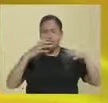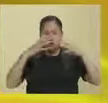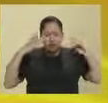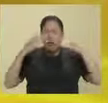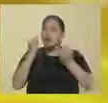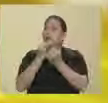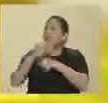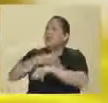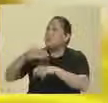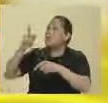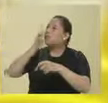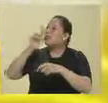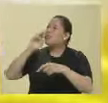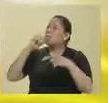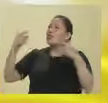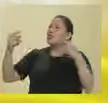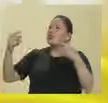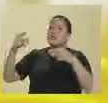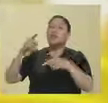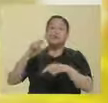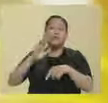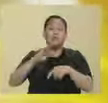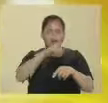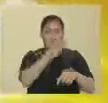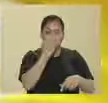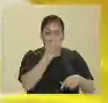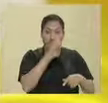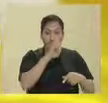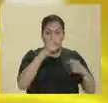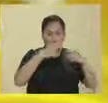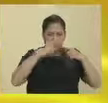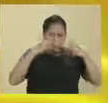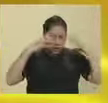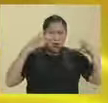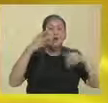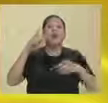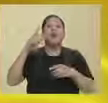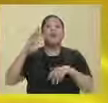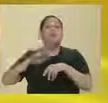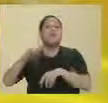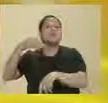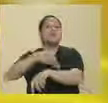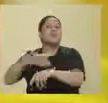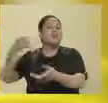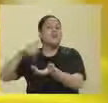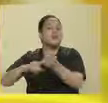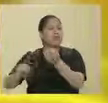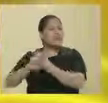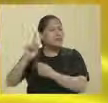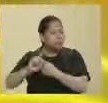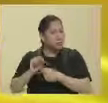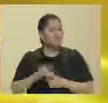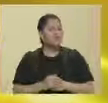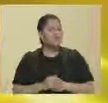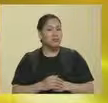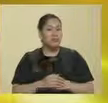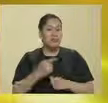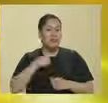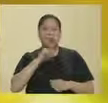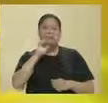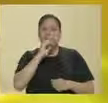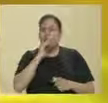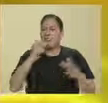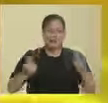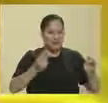familiar, particularmente familiar. Entonces, obviamente, si yo como papá, como mamá, estoy estresado y me la